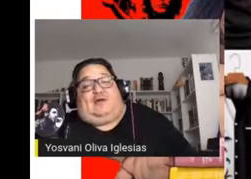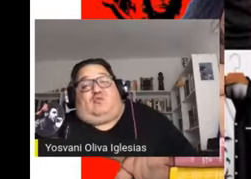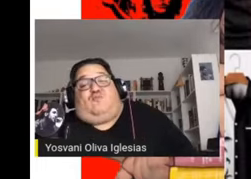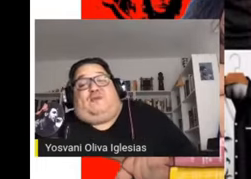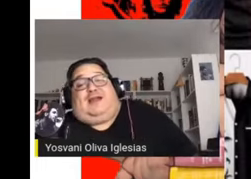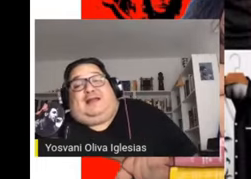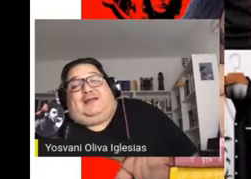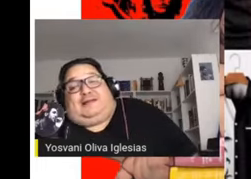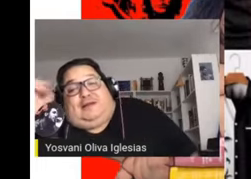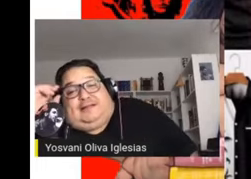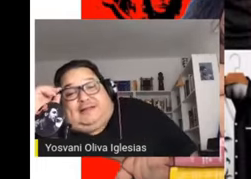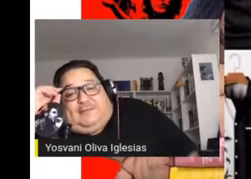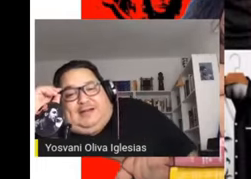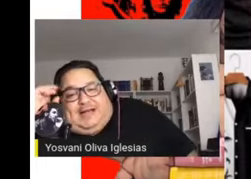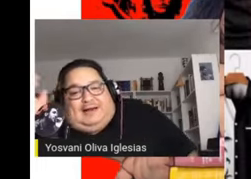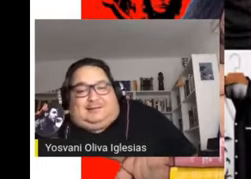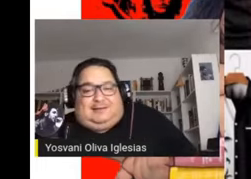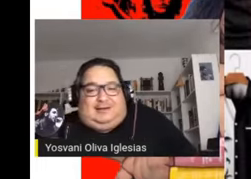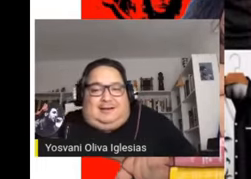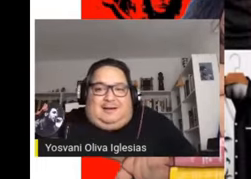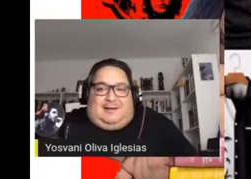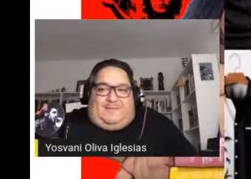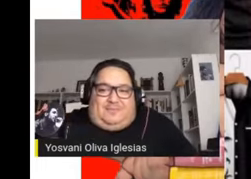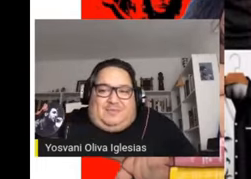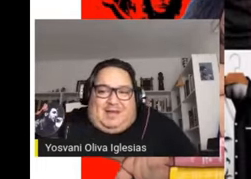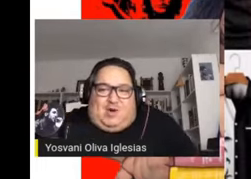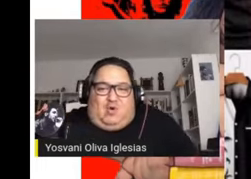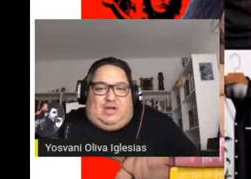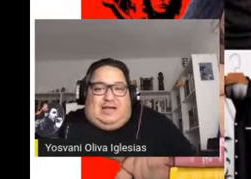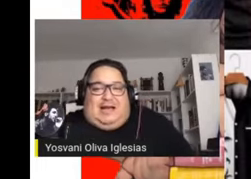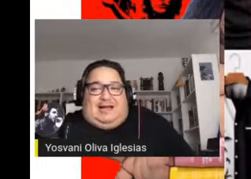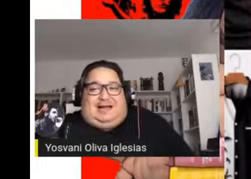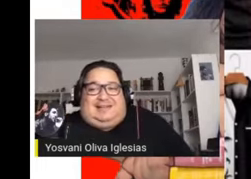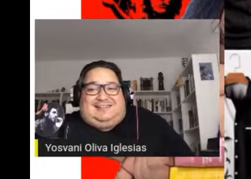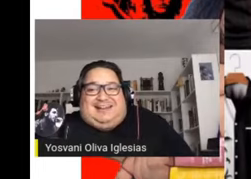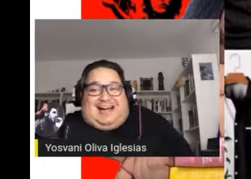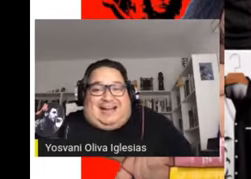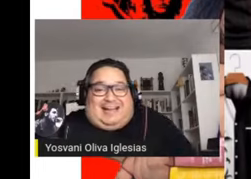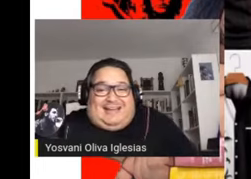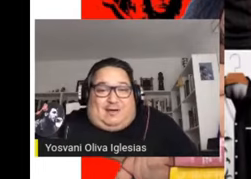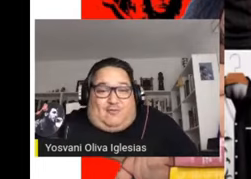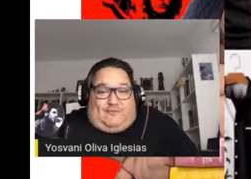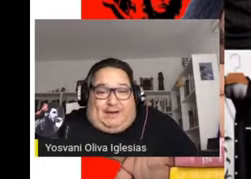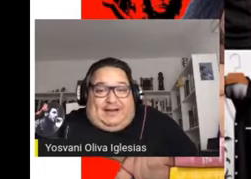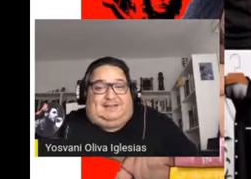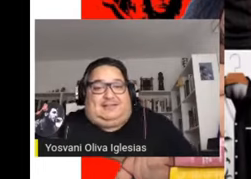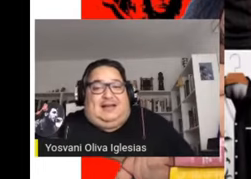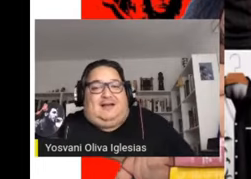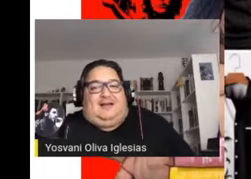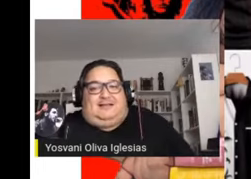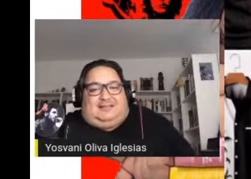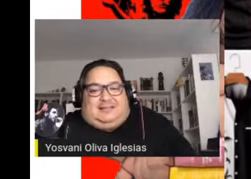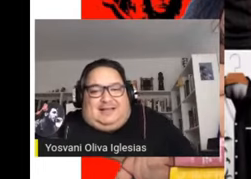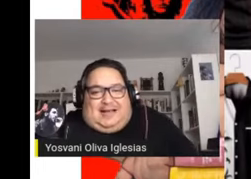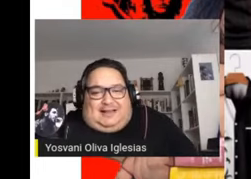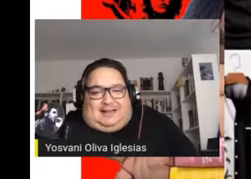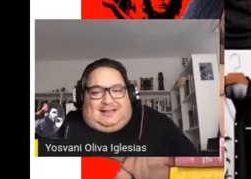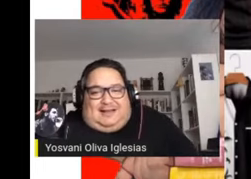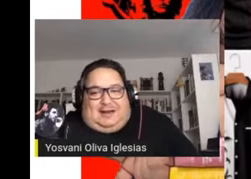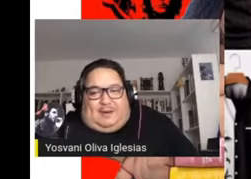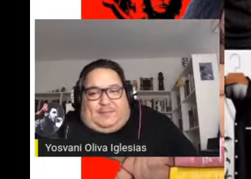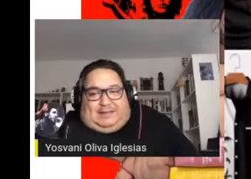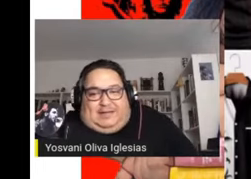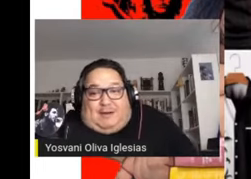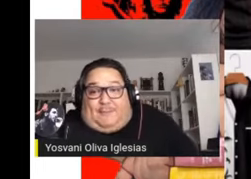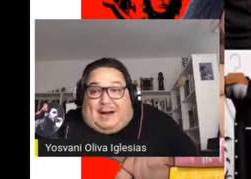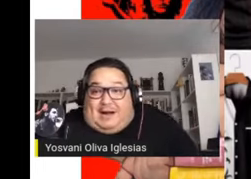de las cumbres interamericanas de hoy a aquella conferencia diseñada